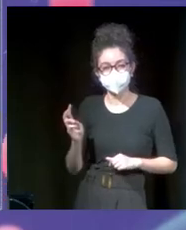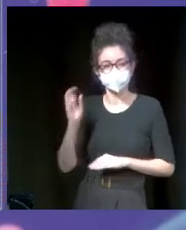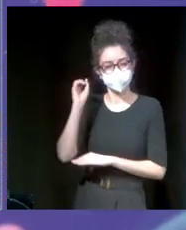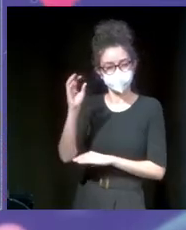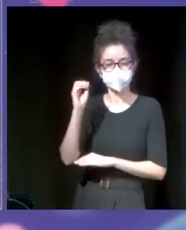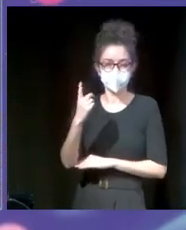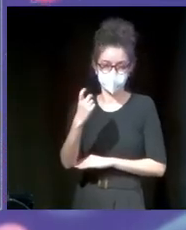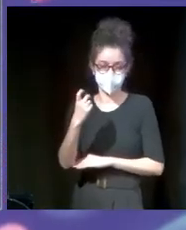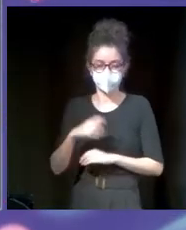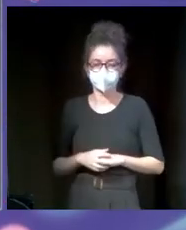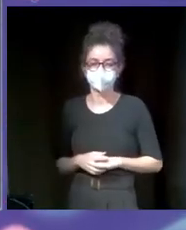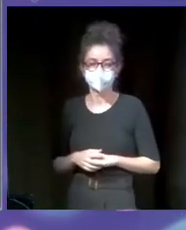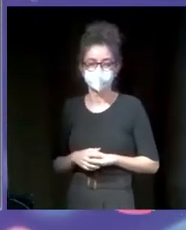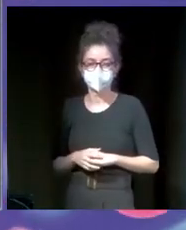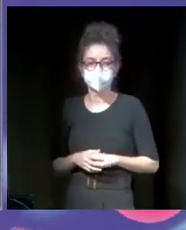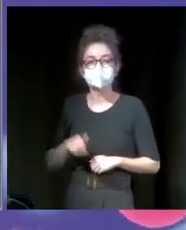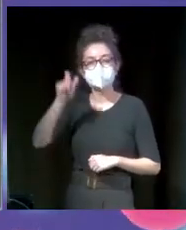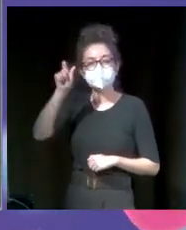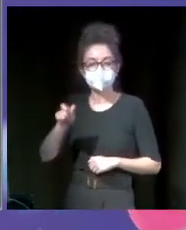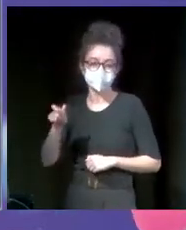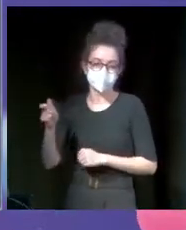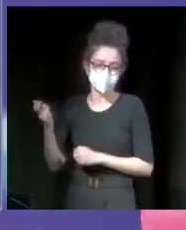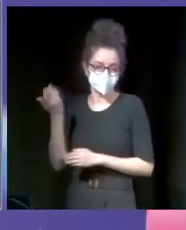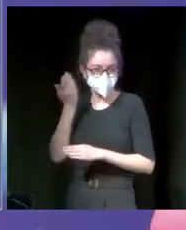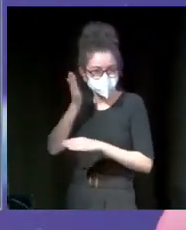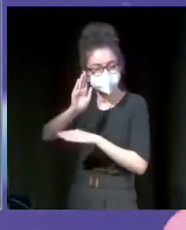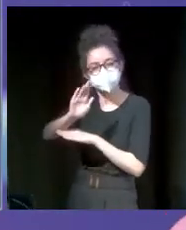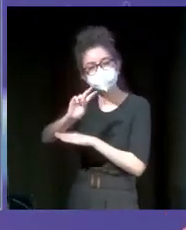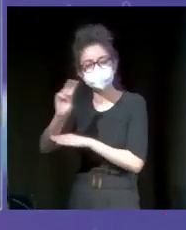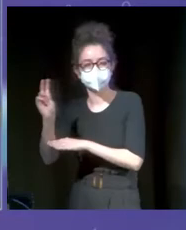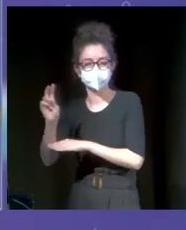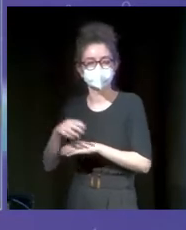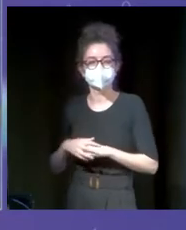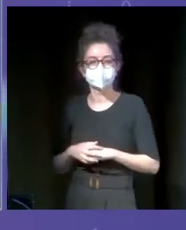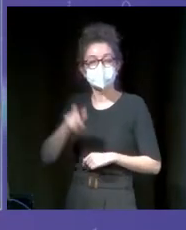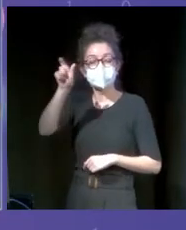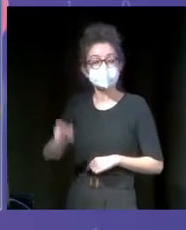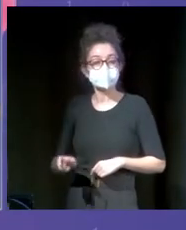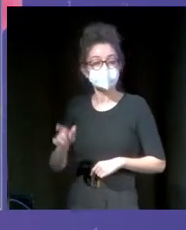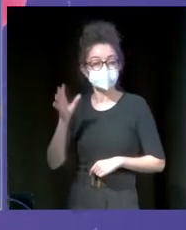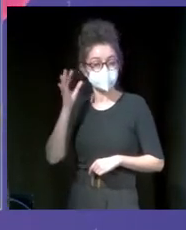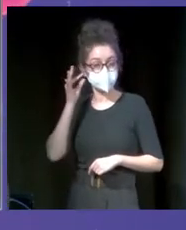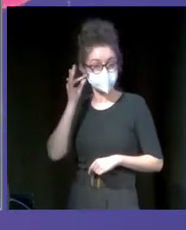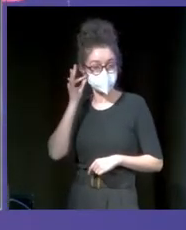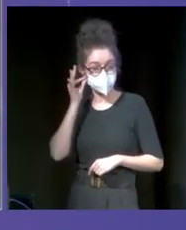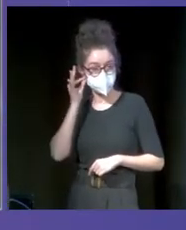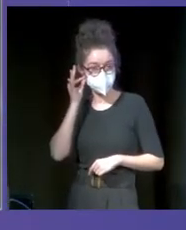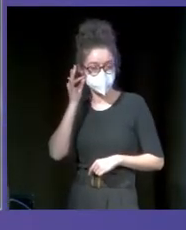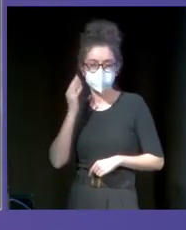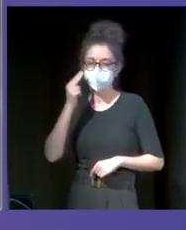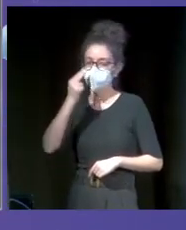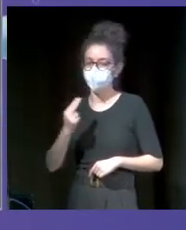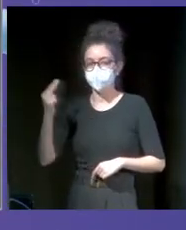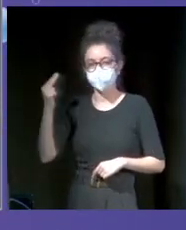Ahora os vengo a presentar a nuestra siguiente invitada que es una mujer totalmente comprometida